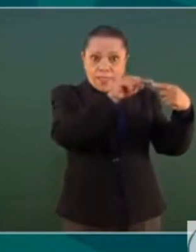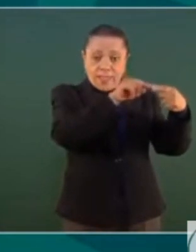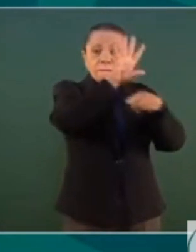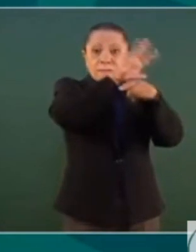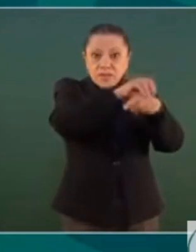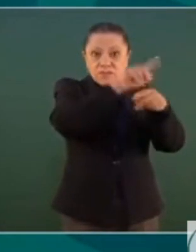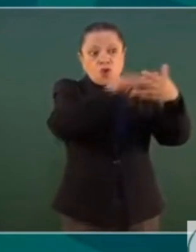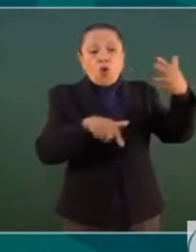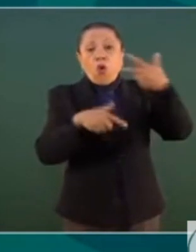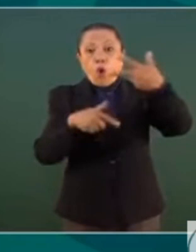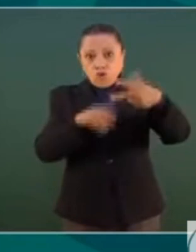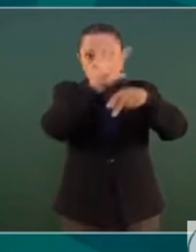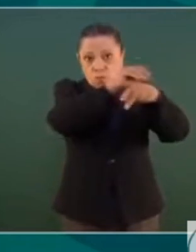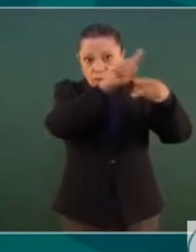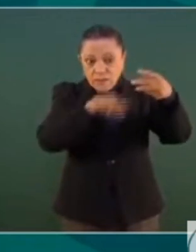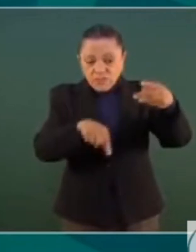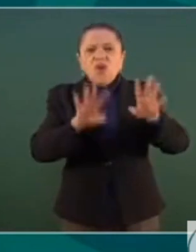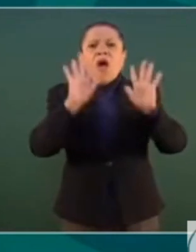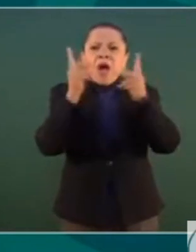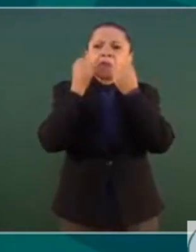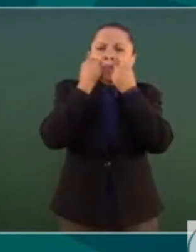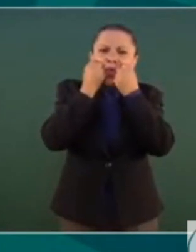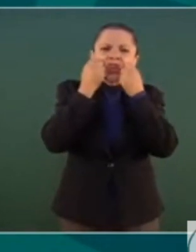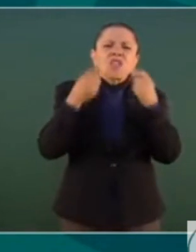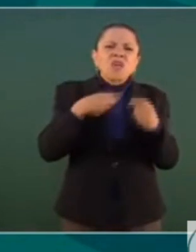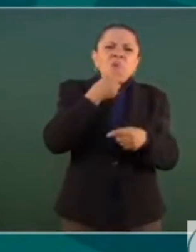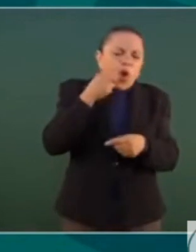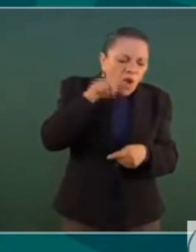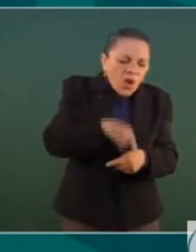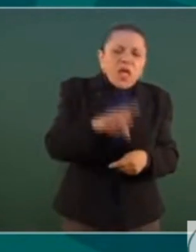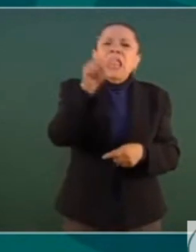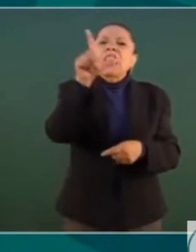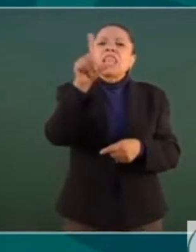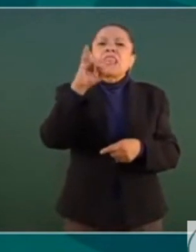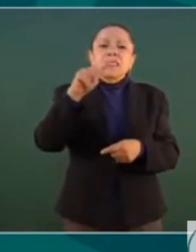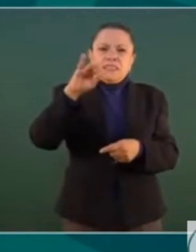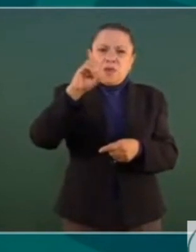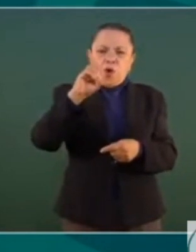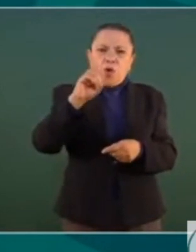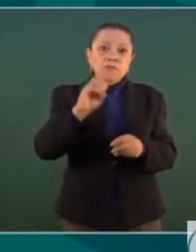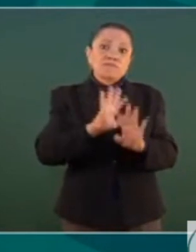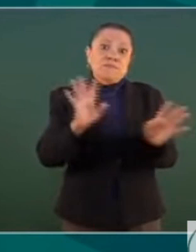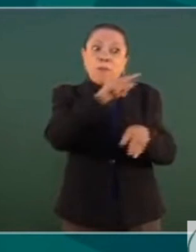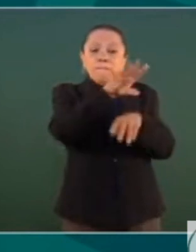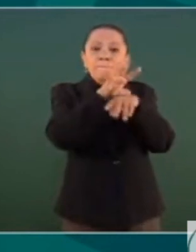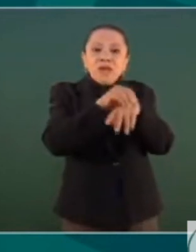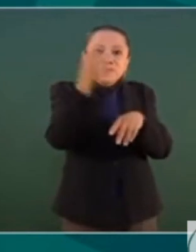vamos nosotros a extraer litio. No aplica en ese caso.